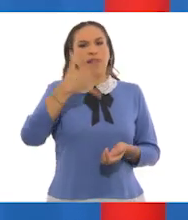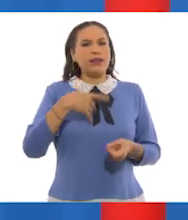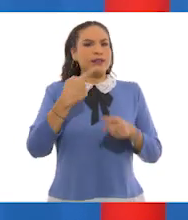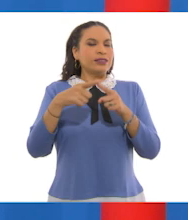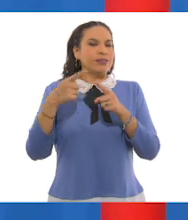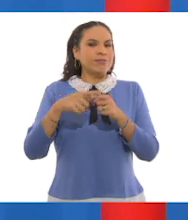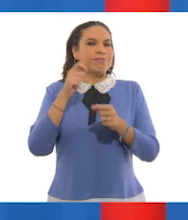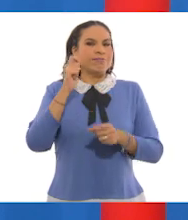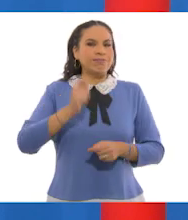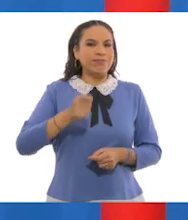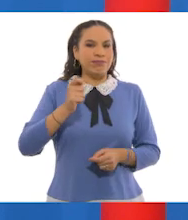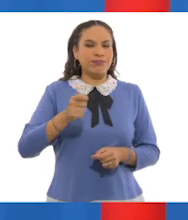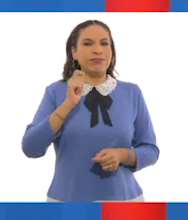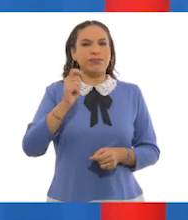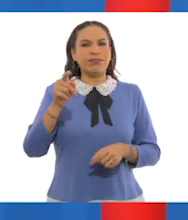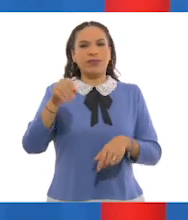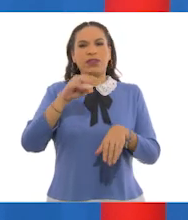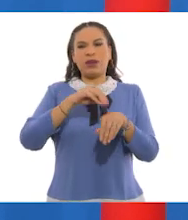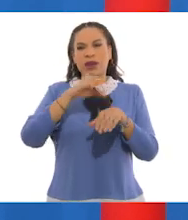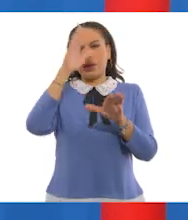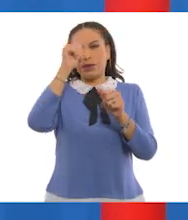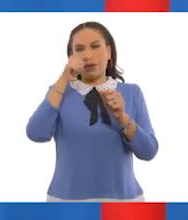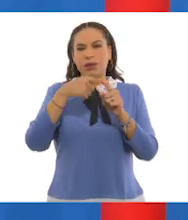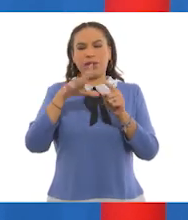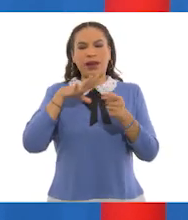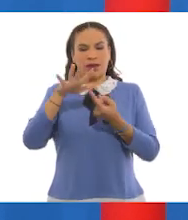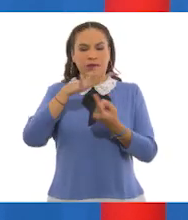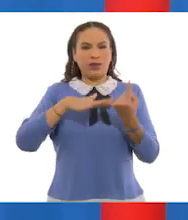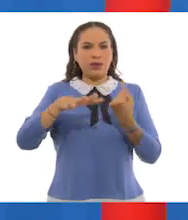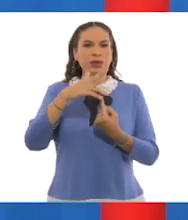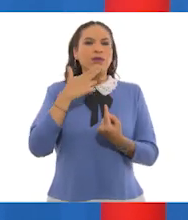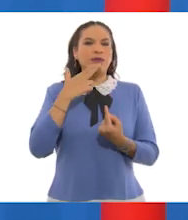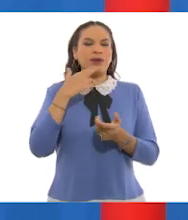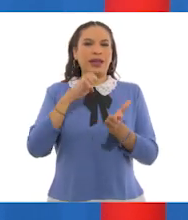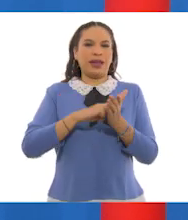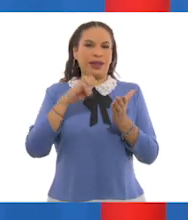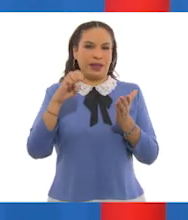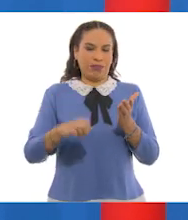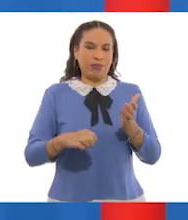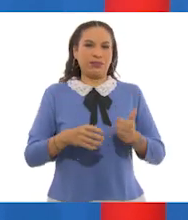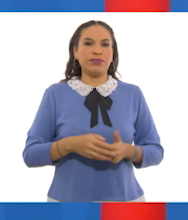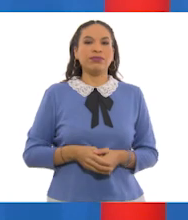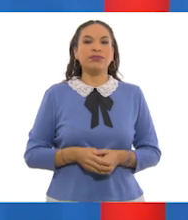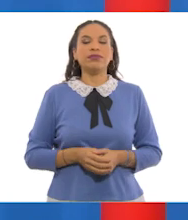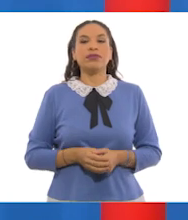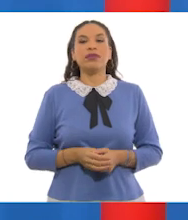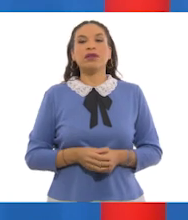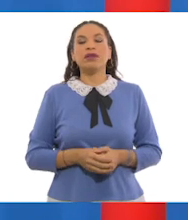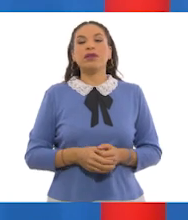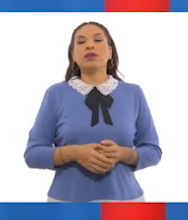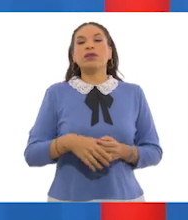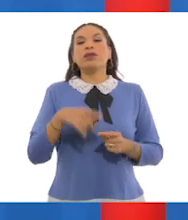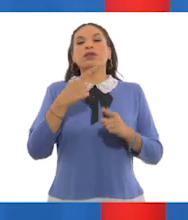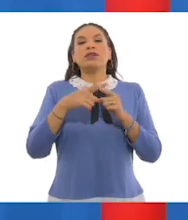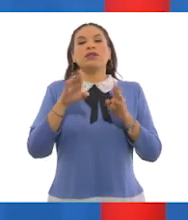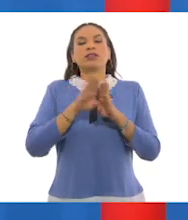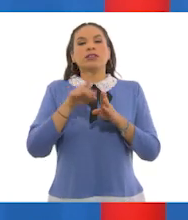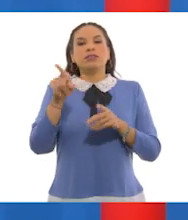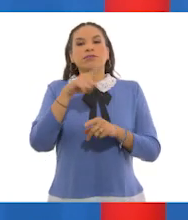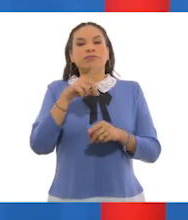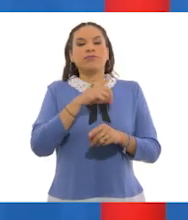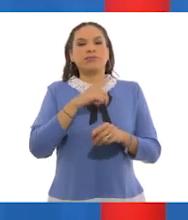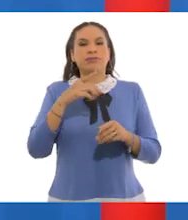diferentes significados de acuerdo con el contexto que se utilice. Por ejemplo, en un ejército podría ser